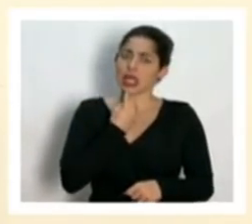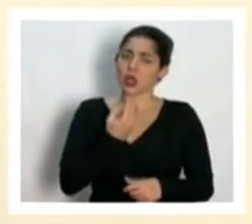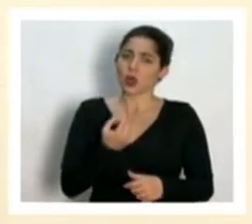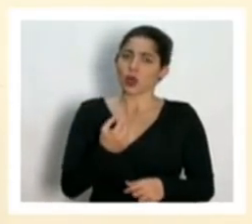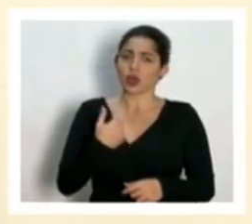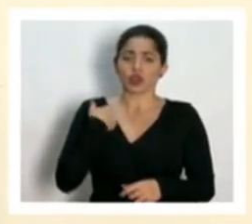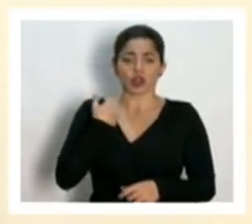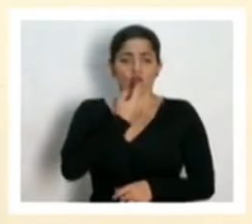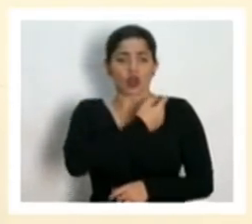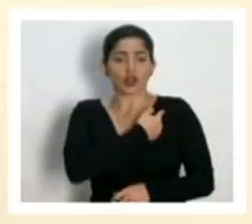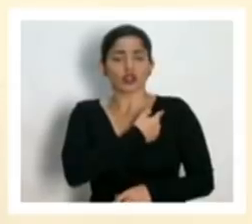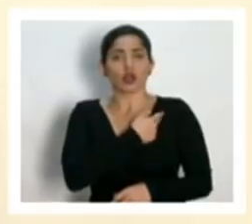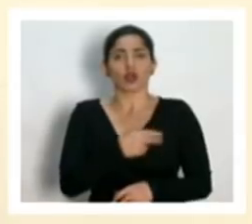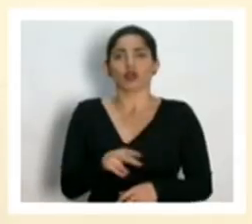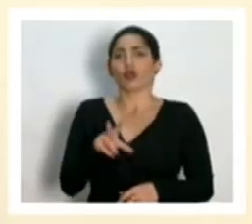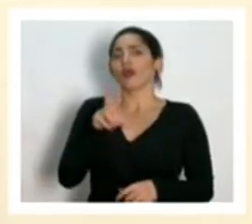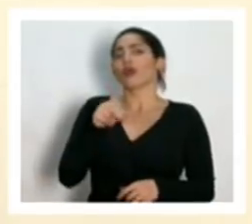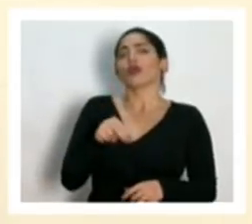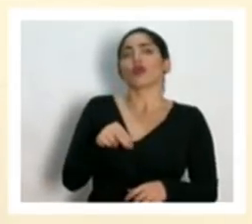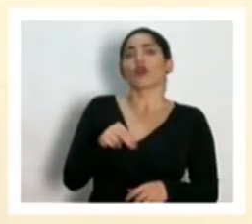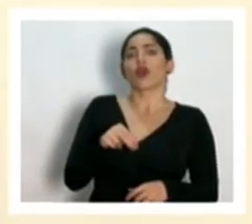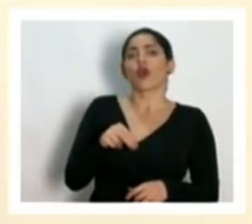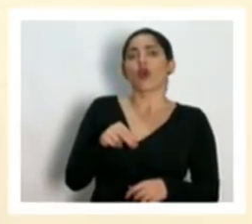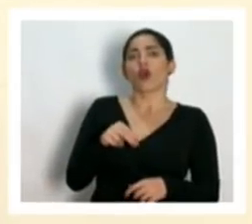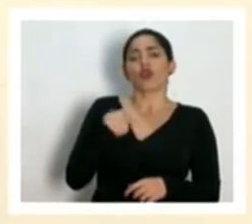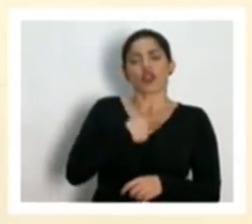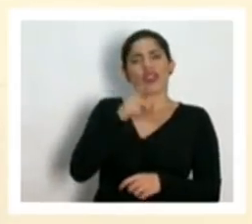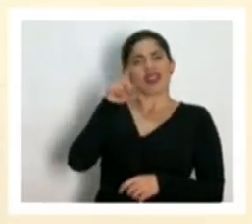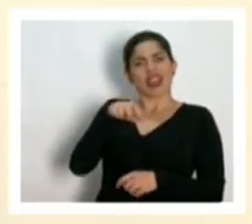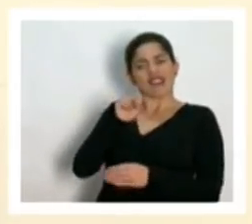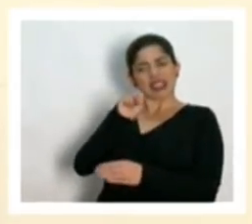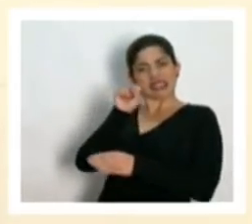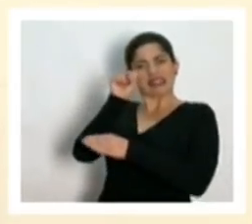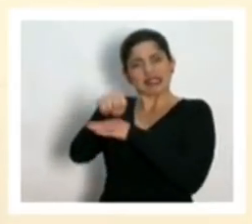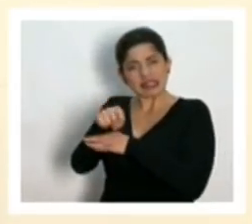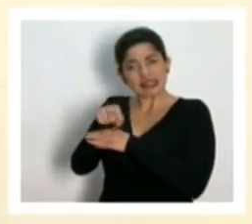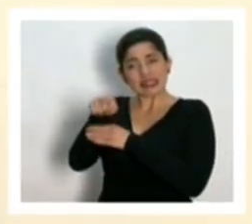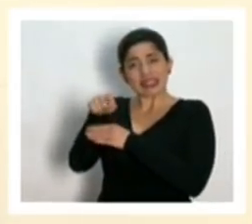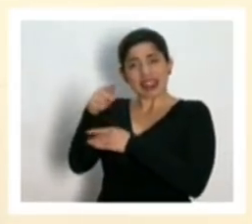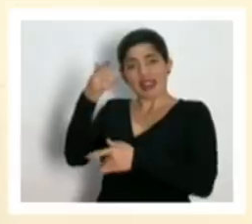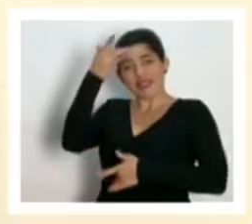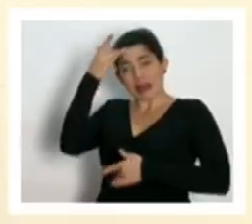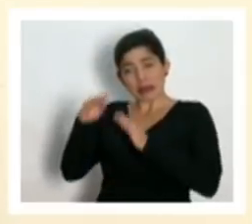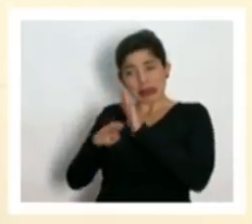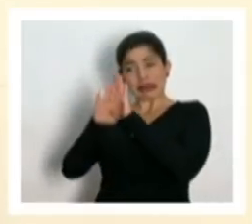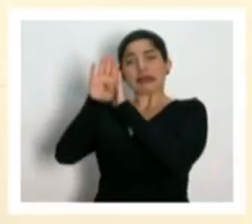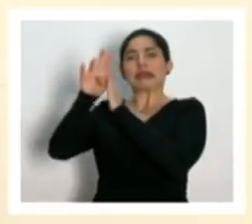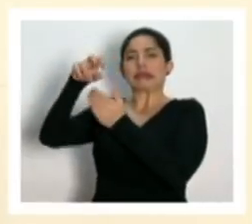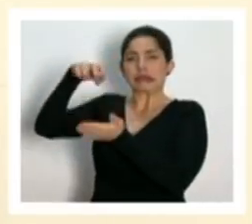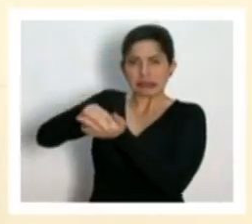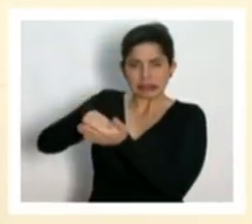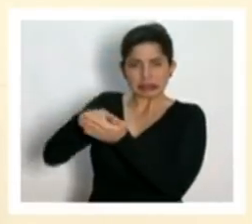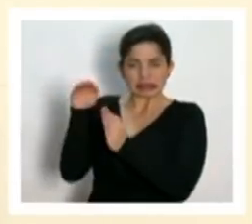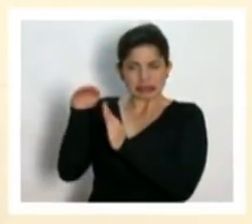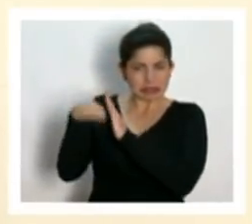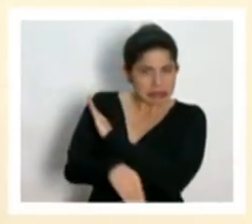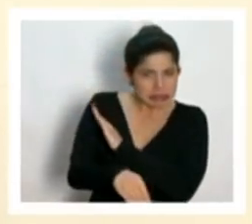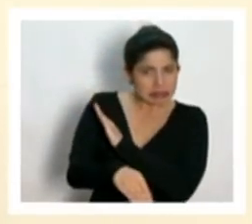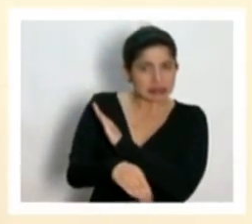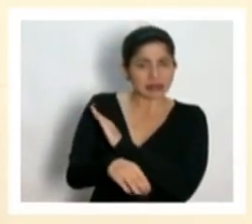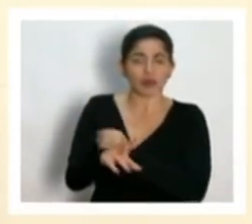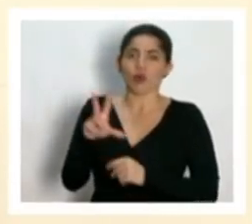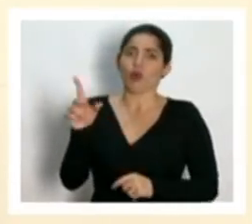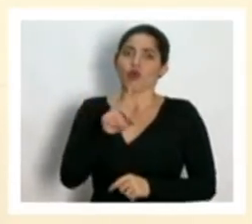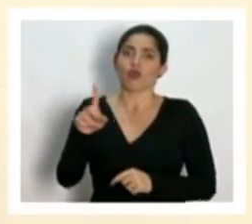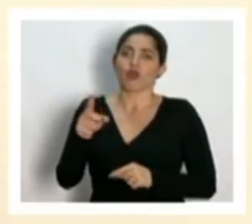nosotros los que inquemos la curva de crecimiento de los casos y que no sea